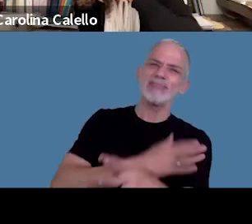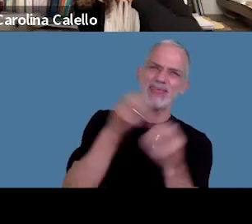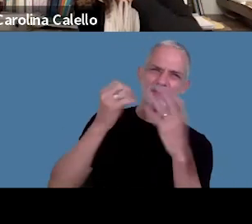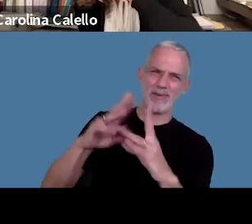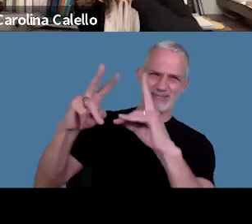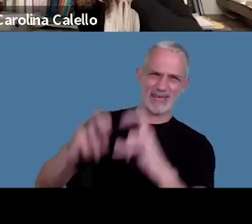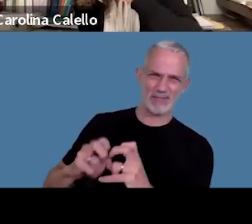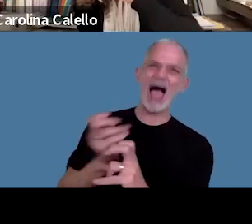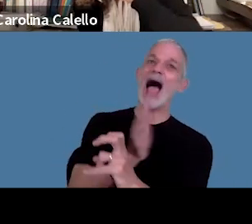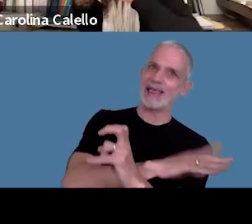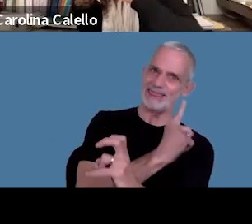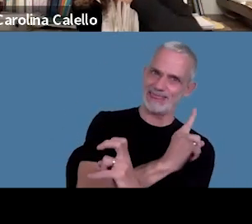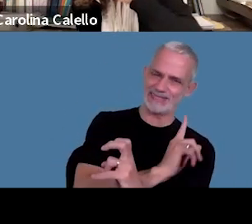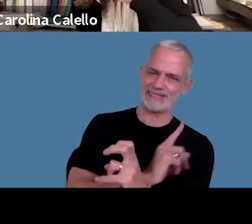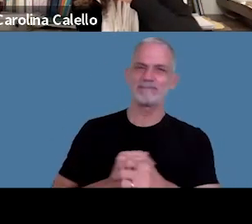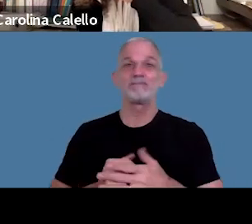procedimiento